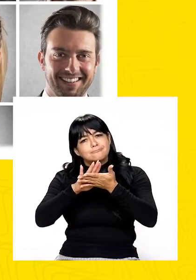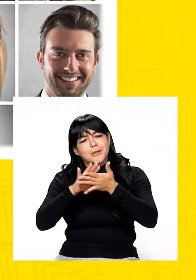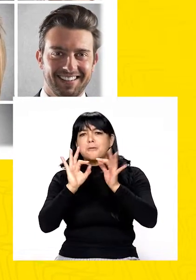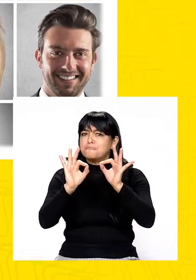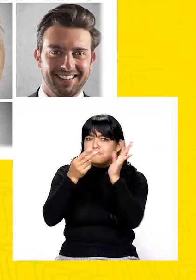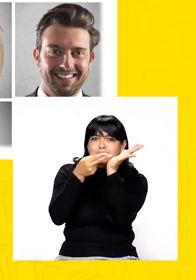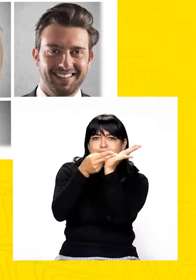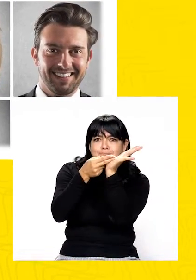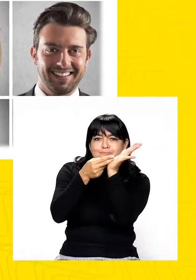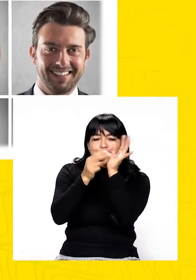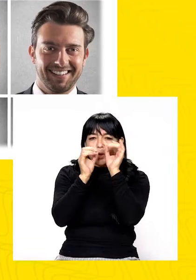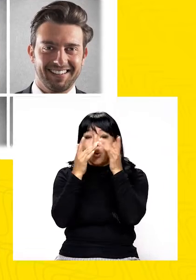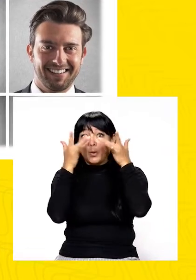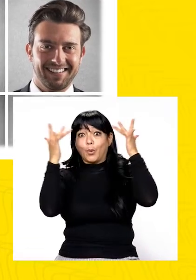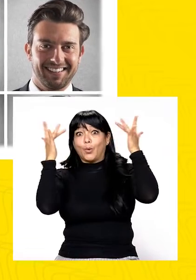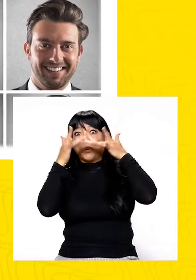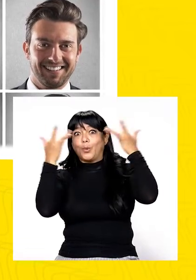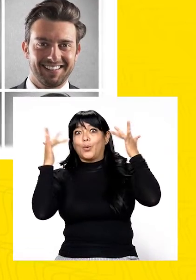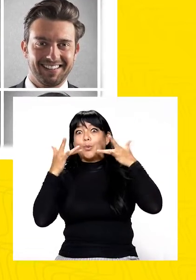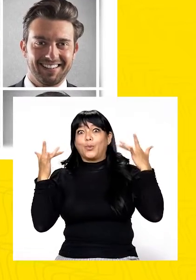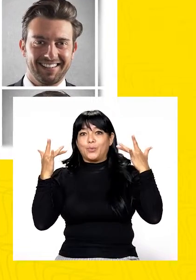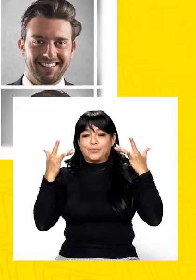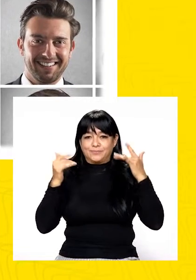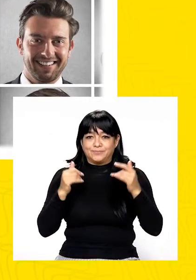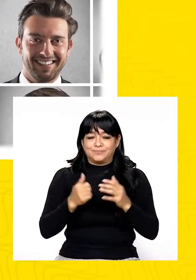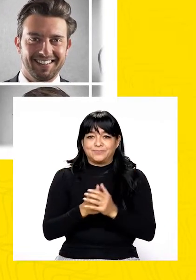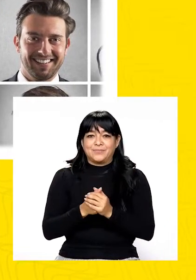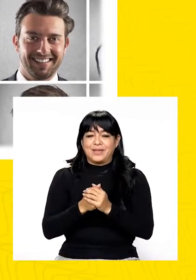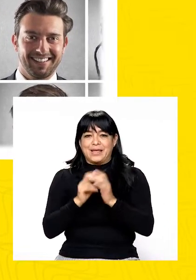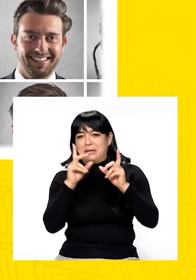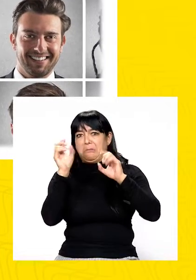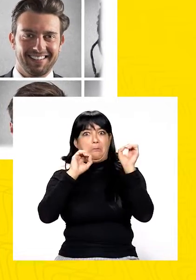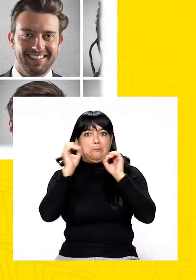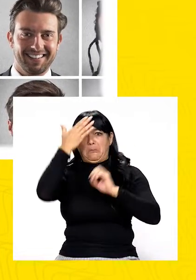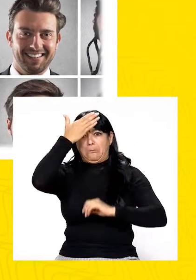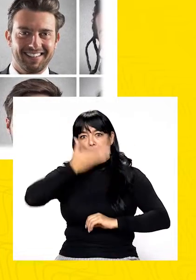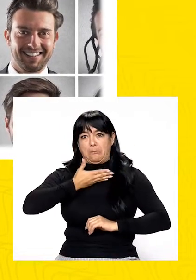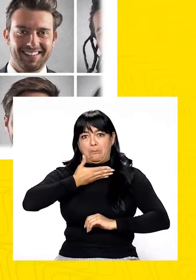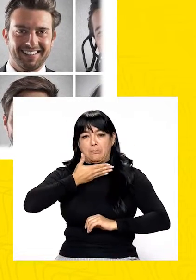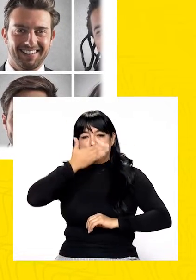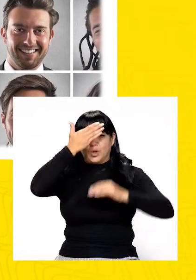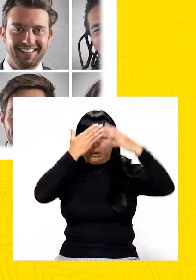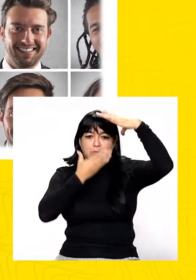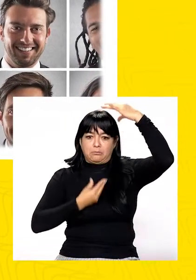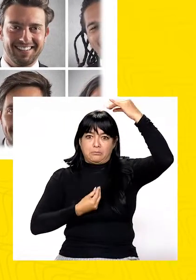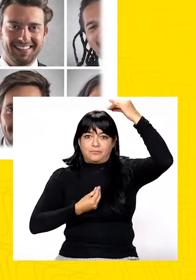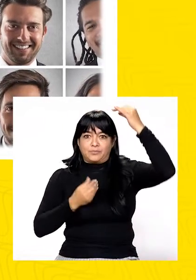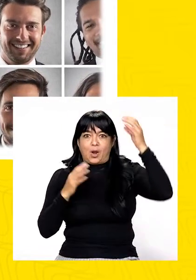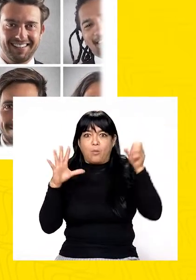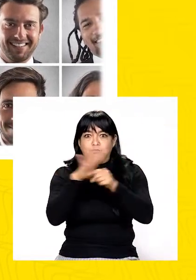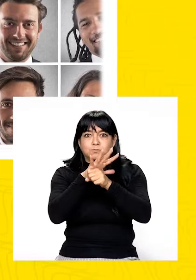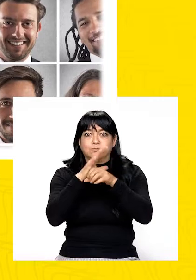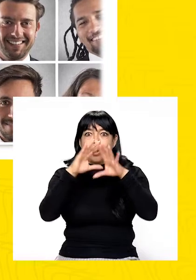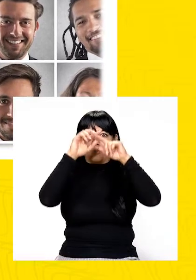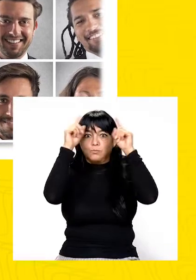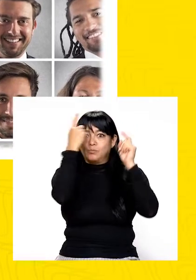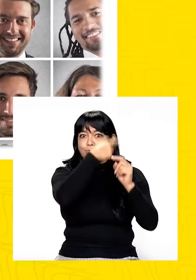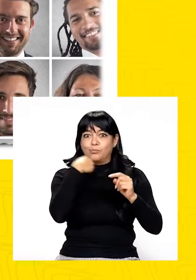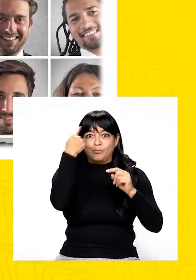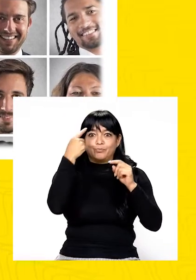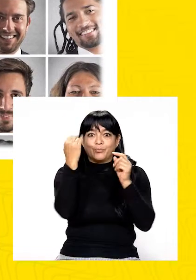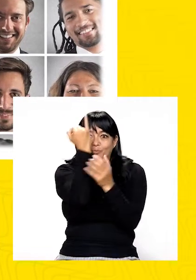fina, franca, fresca, impenetrable, inexpresiva, larga, llena,